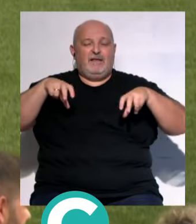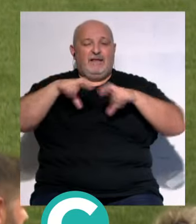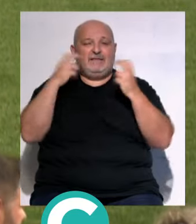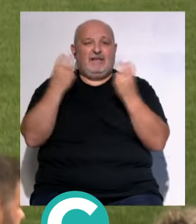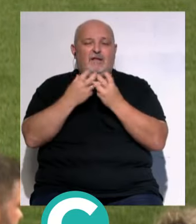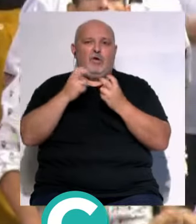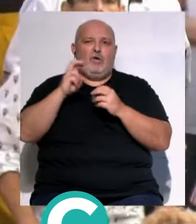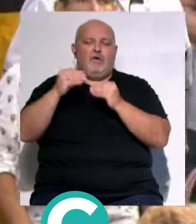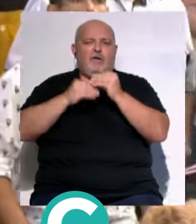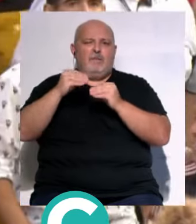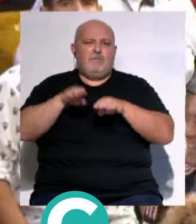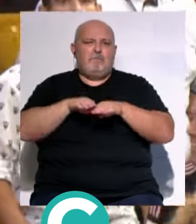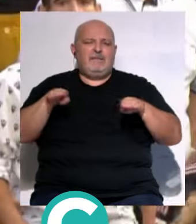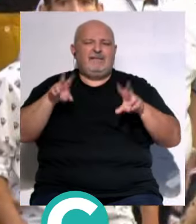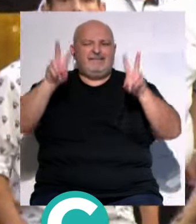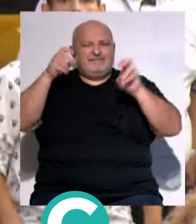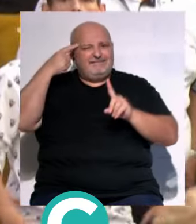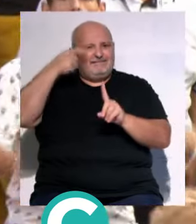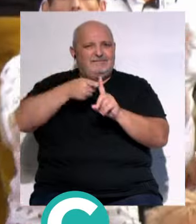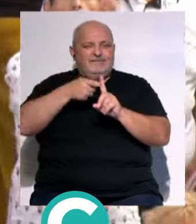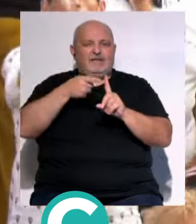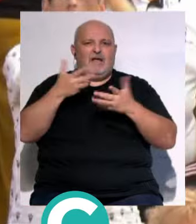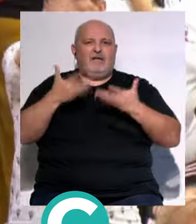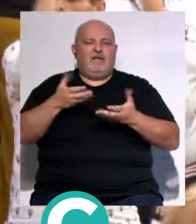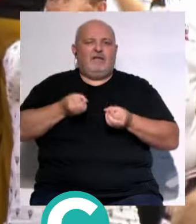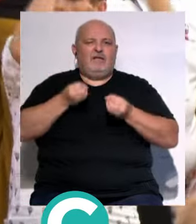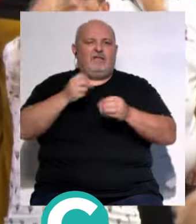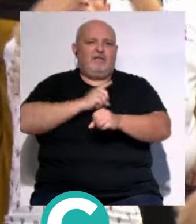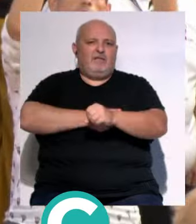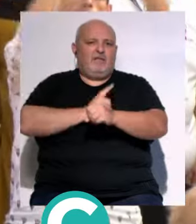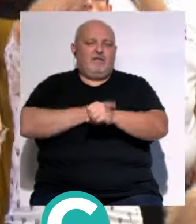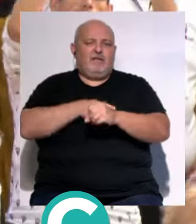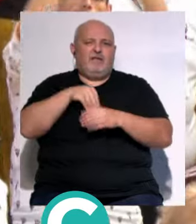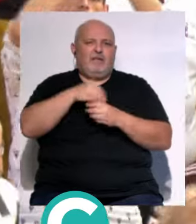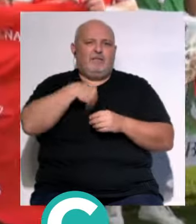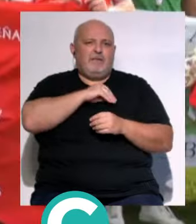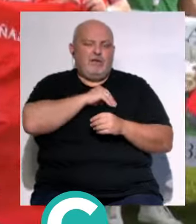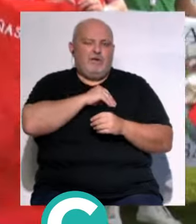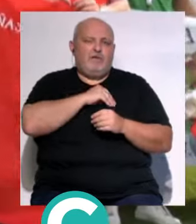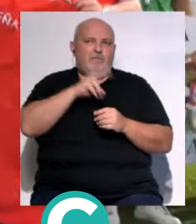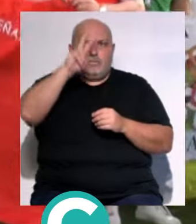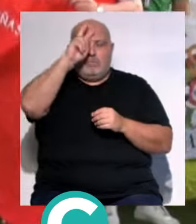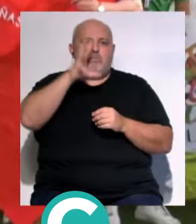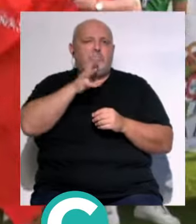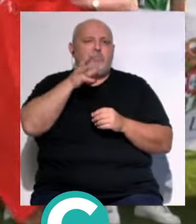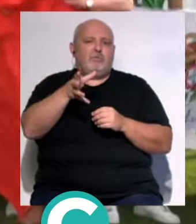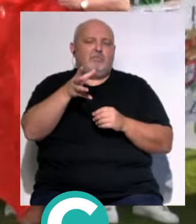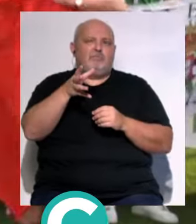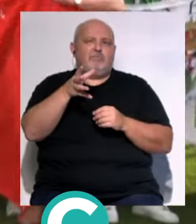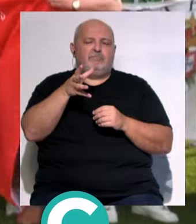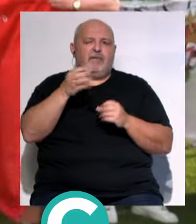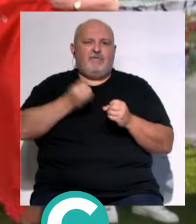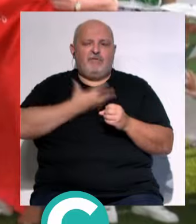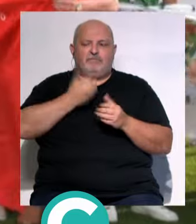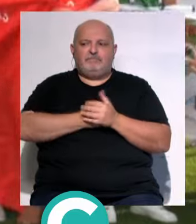celebración de una mesa redonda... ...dedicada a la actualidad deportiva del fútbol español... ...y la preocupación de las